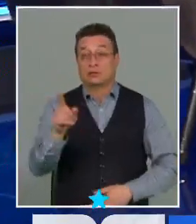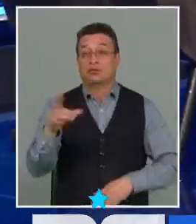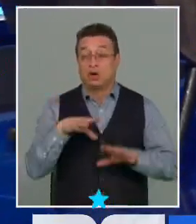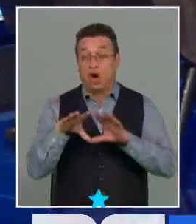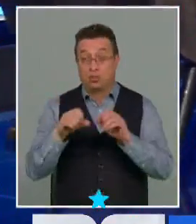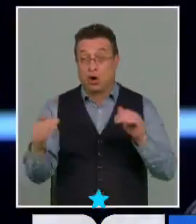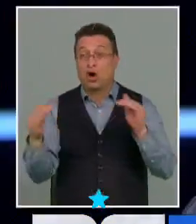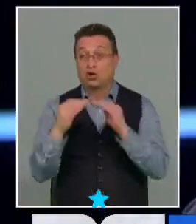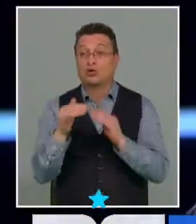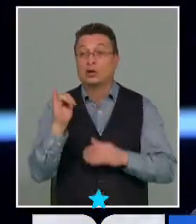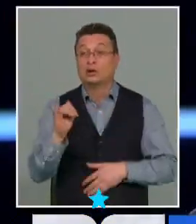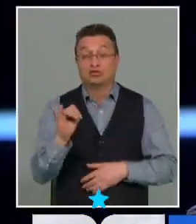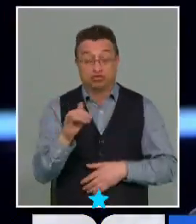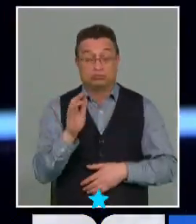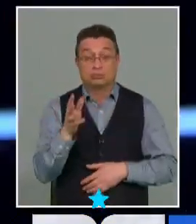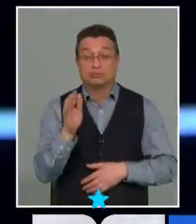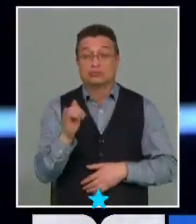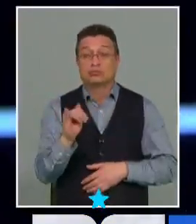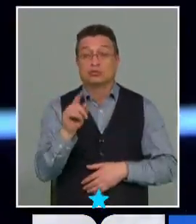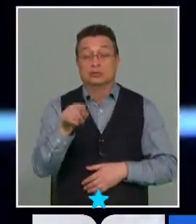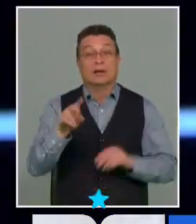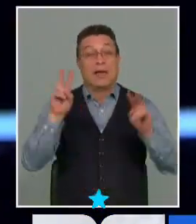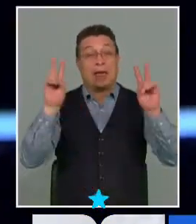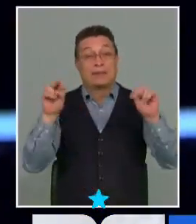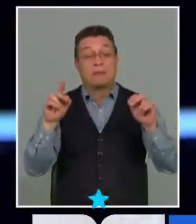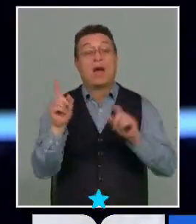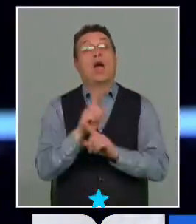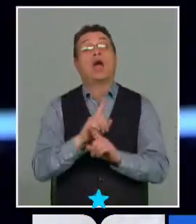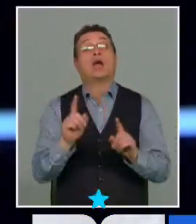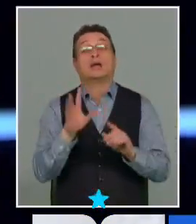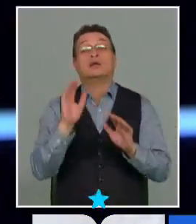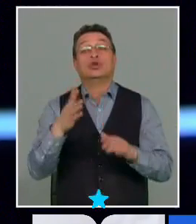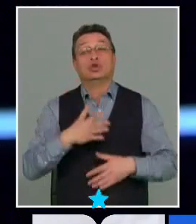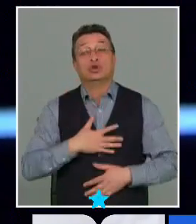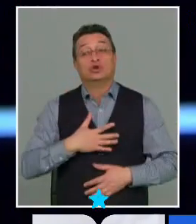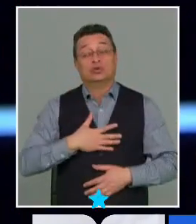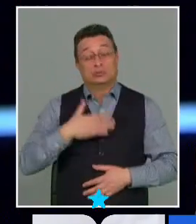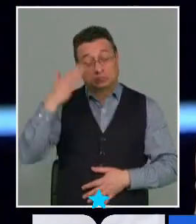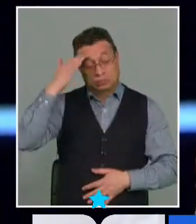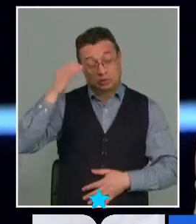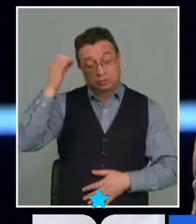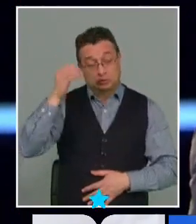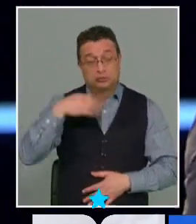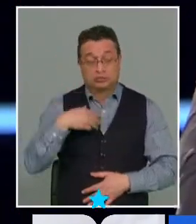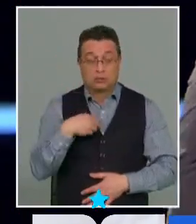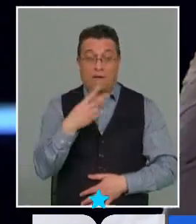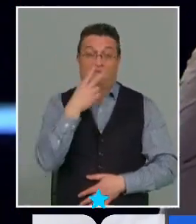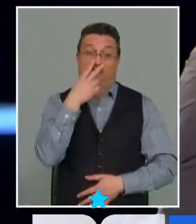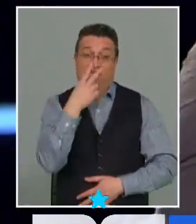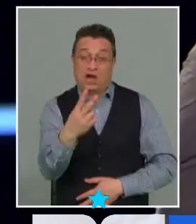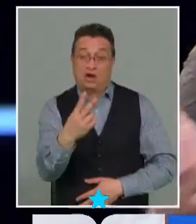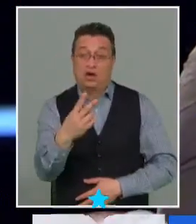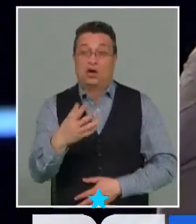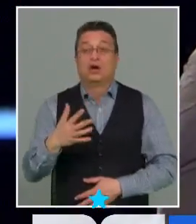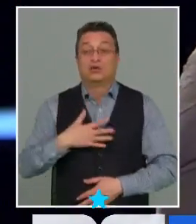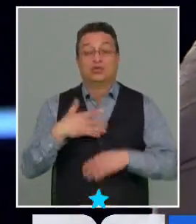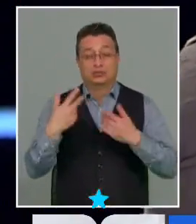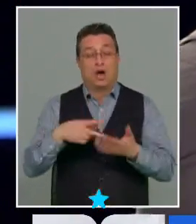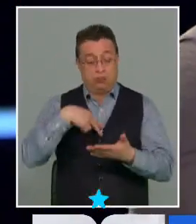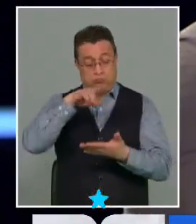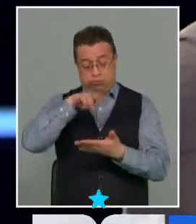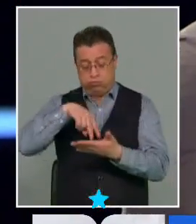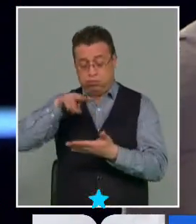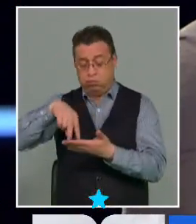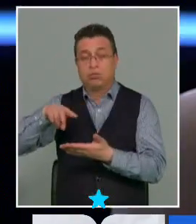tiene razón si acá el tema no es que yo me quedo finalmente con lo que vi si finalmente me he leído la propuesta